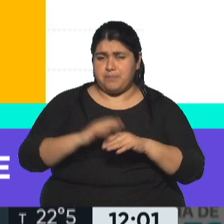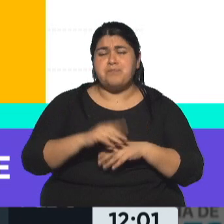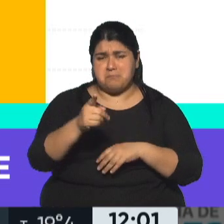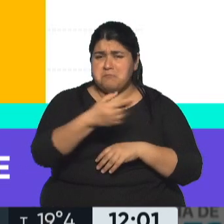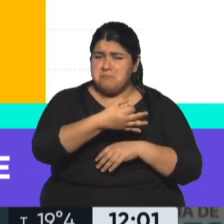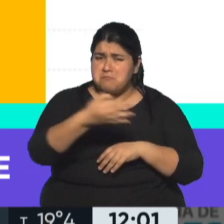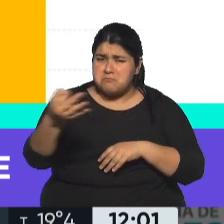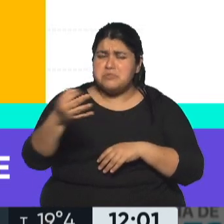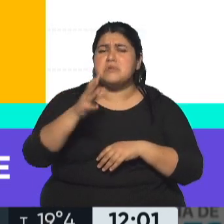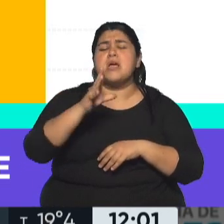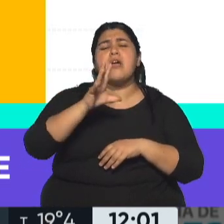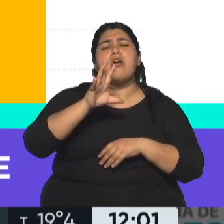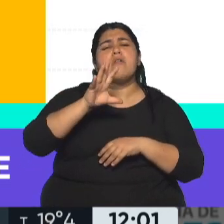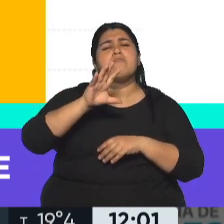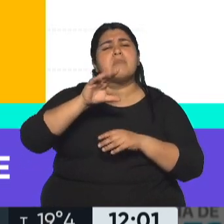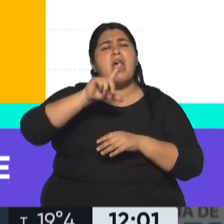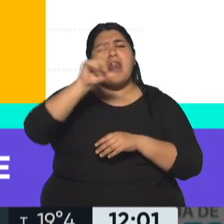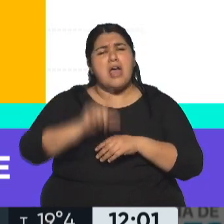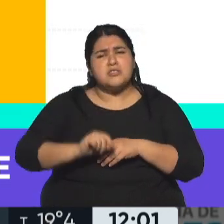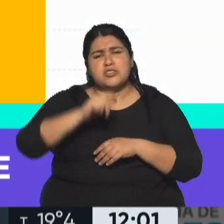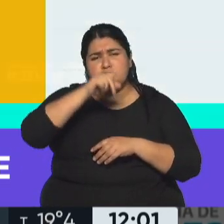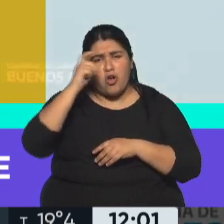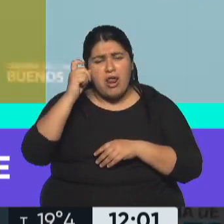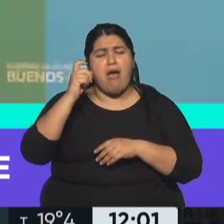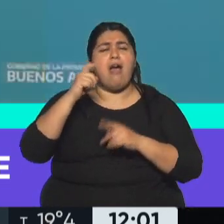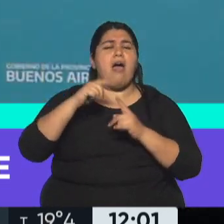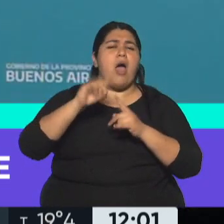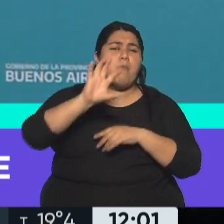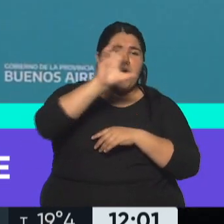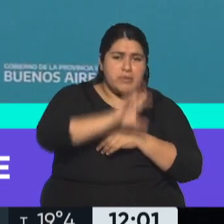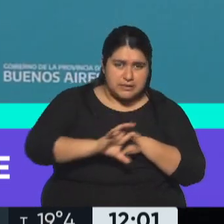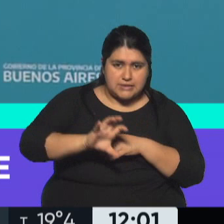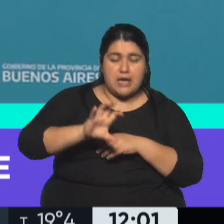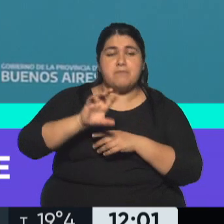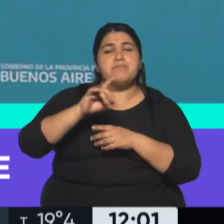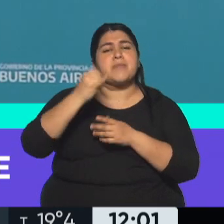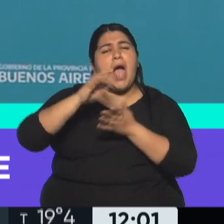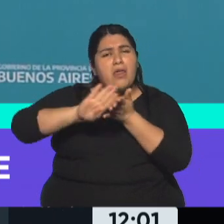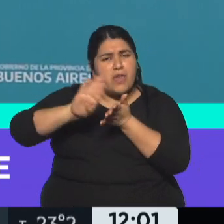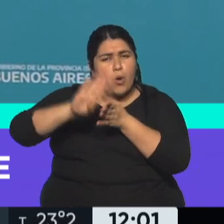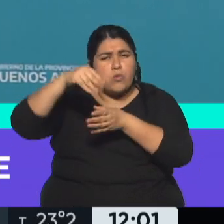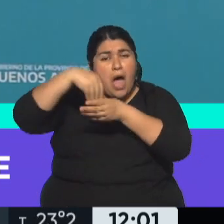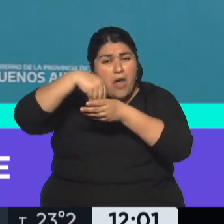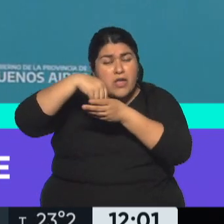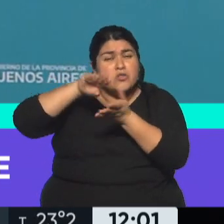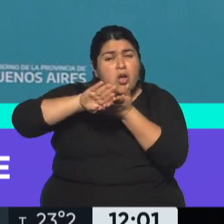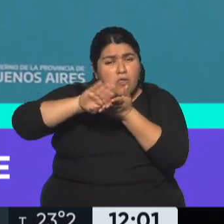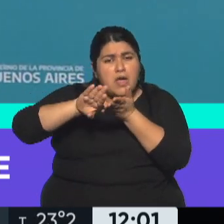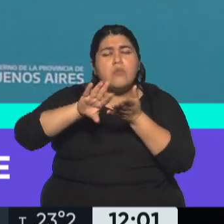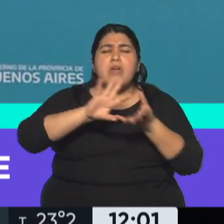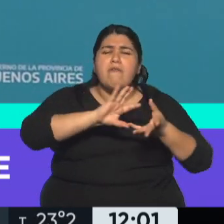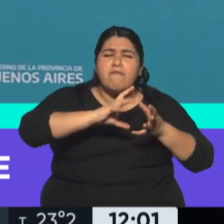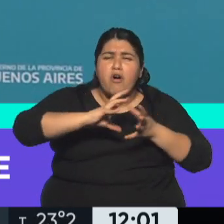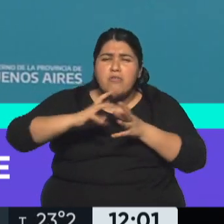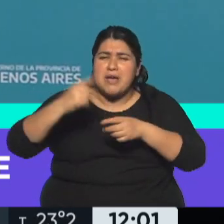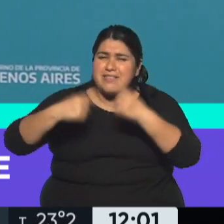los estados nacionales o provinciales tienen una deuda compuesta por diferentes tipos